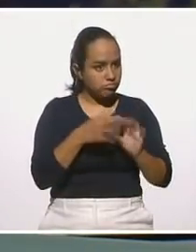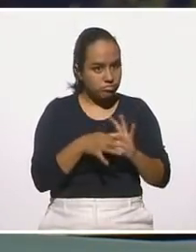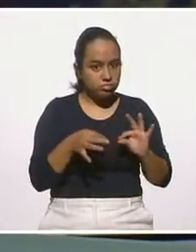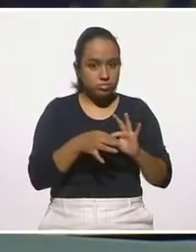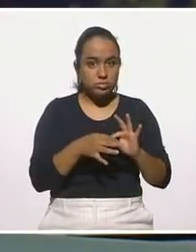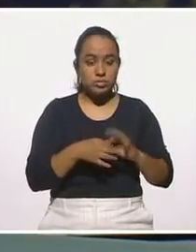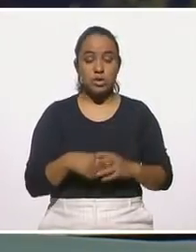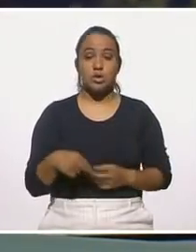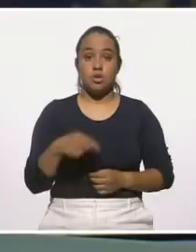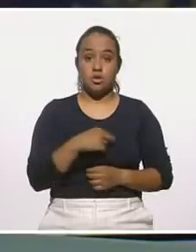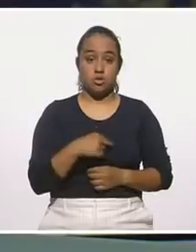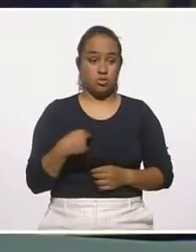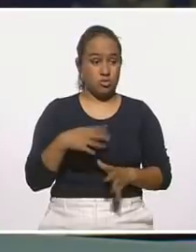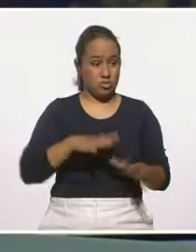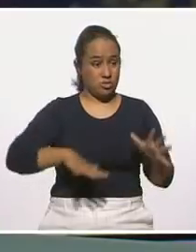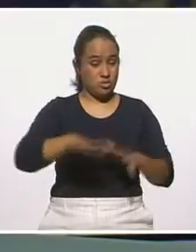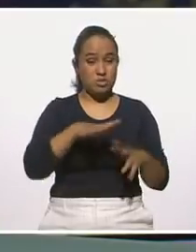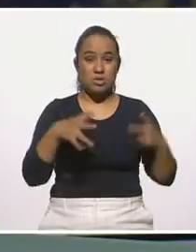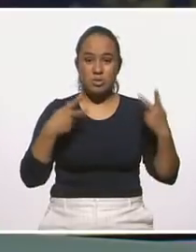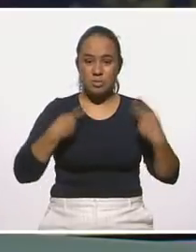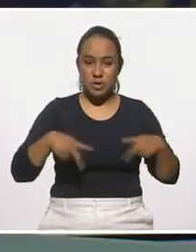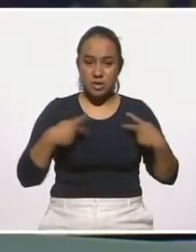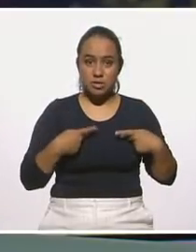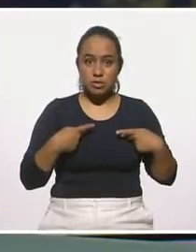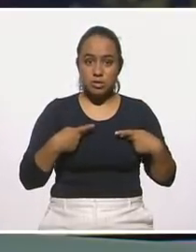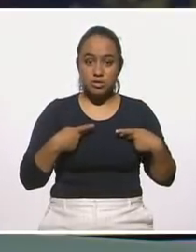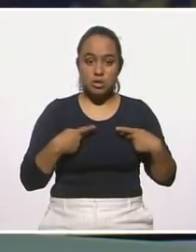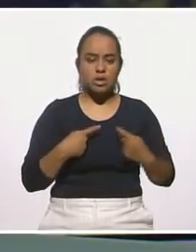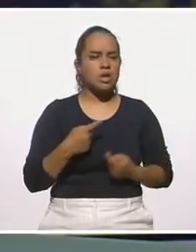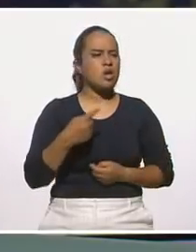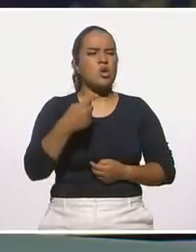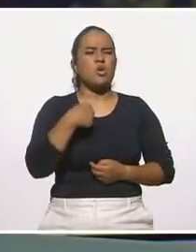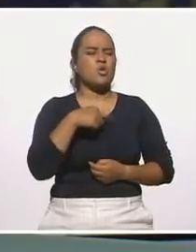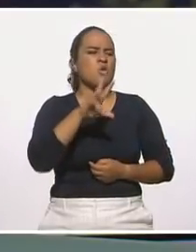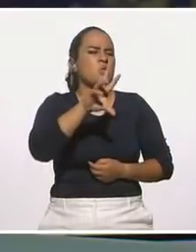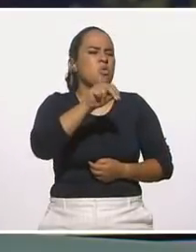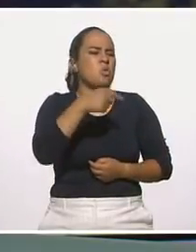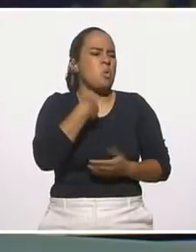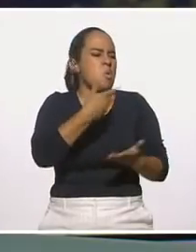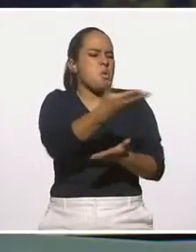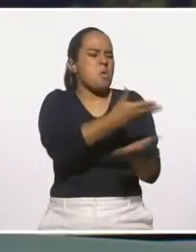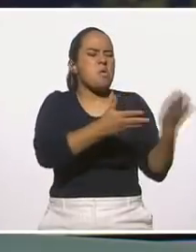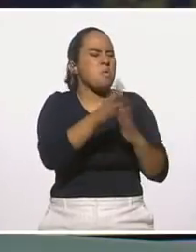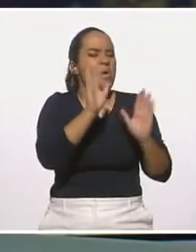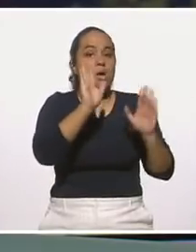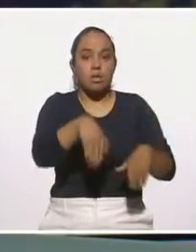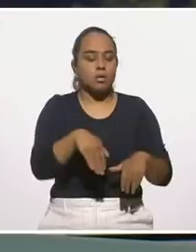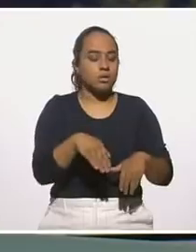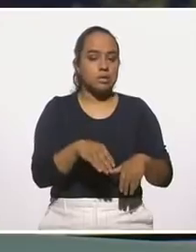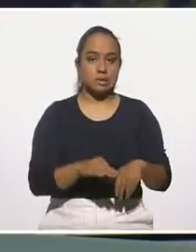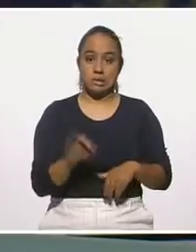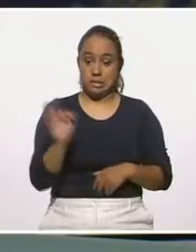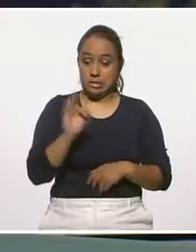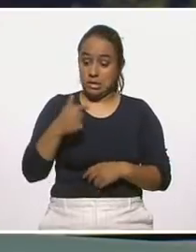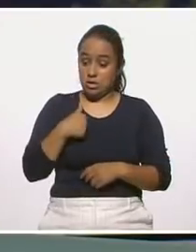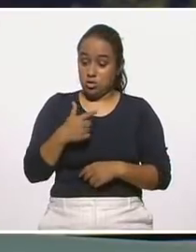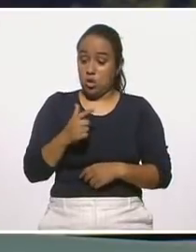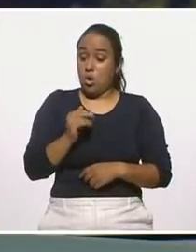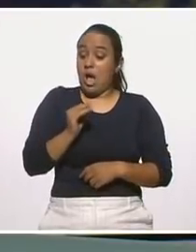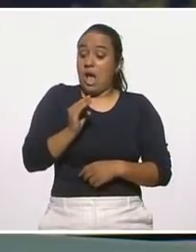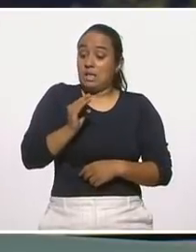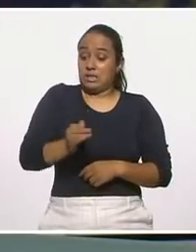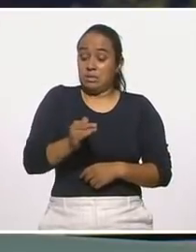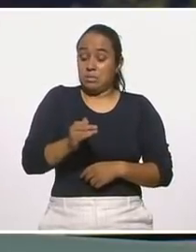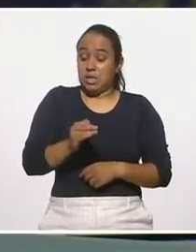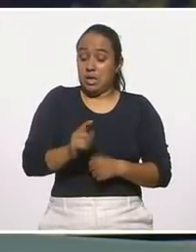cuando, cuando somos en estas sociedades donde no estamos dispuestos a compartir, es muy probable que, que la resiliencia no sea